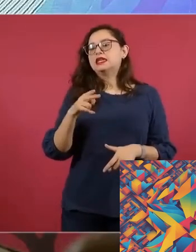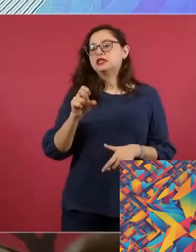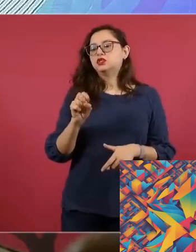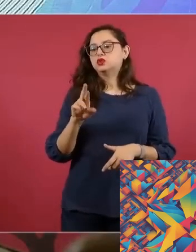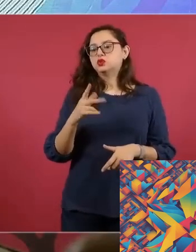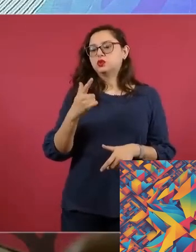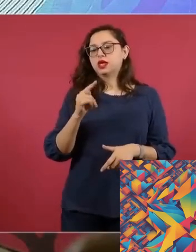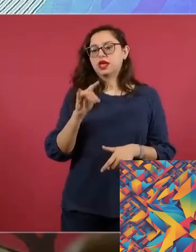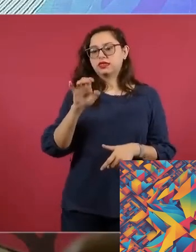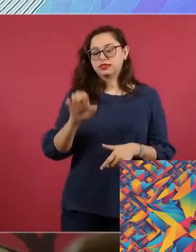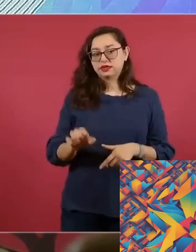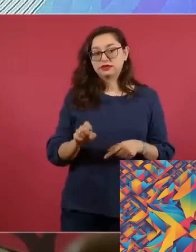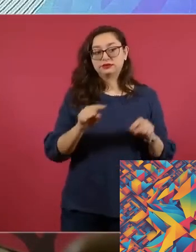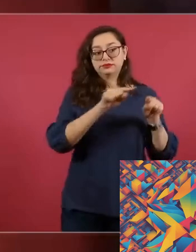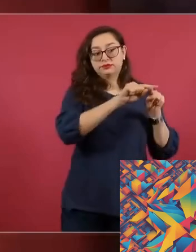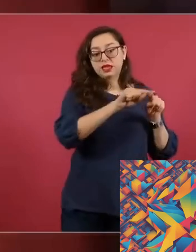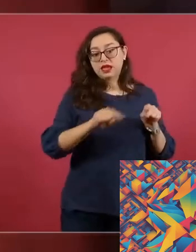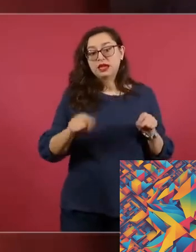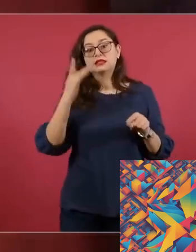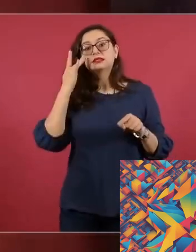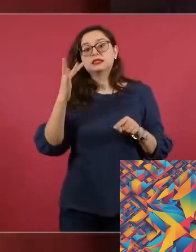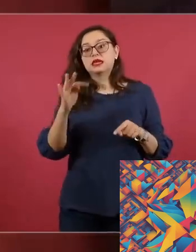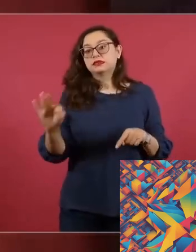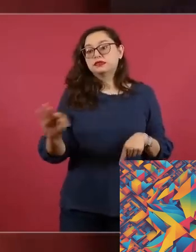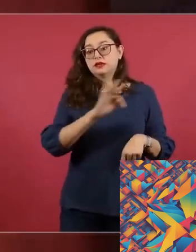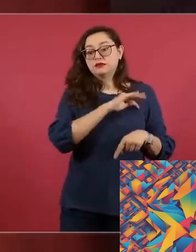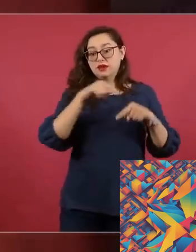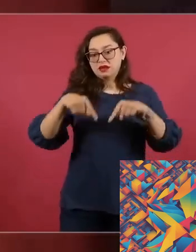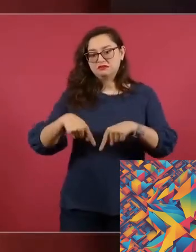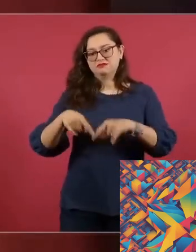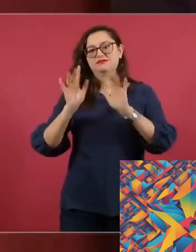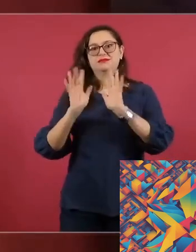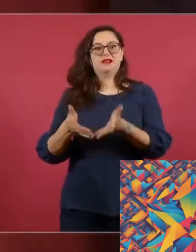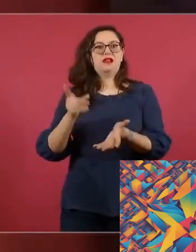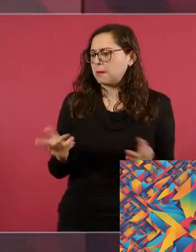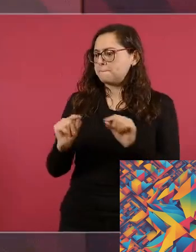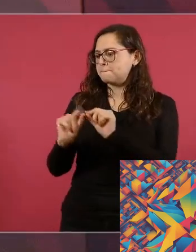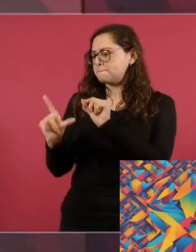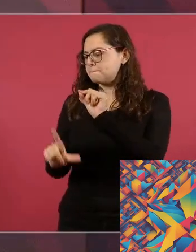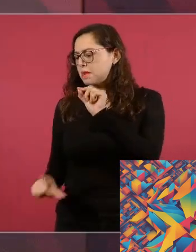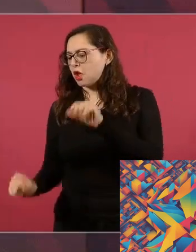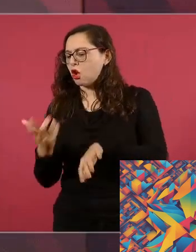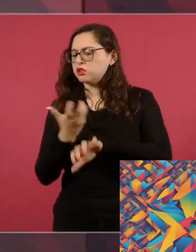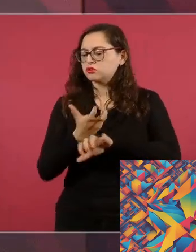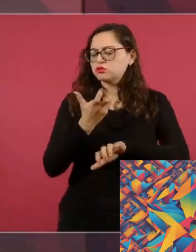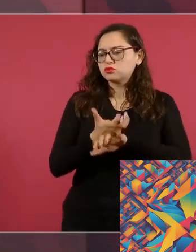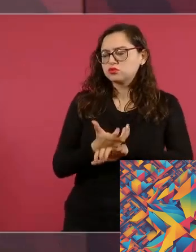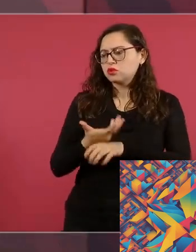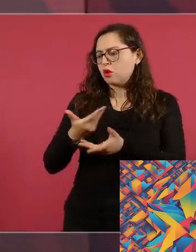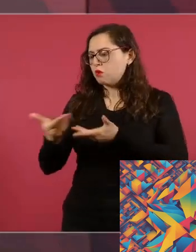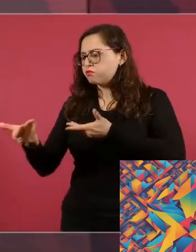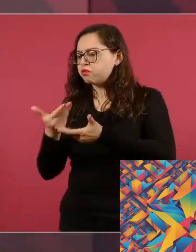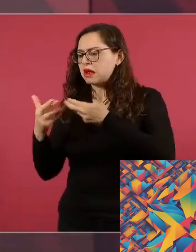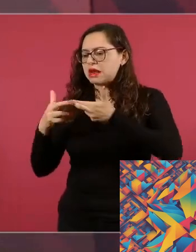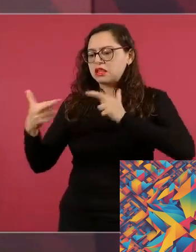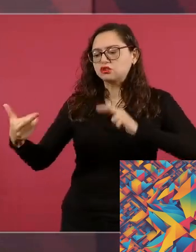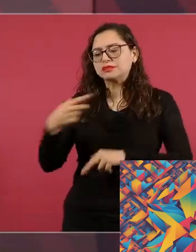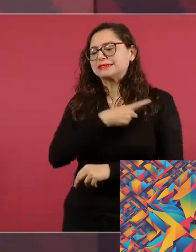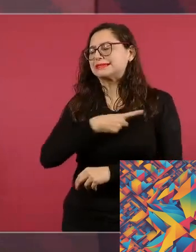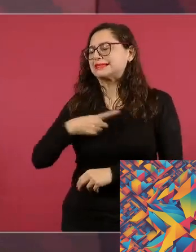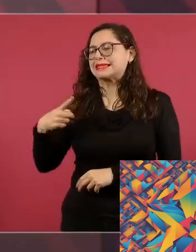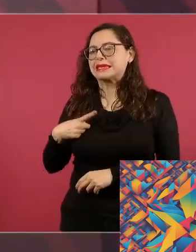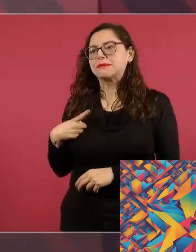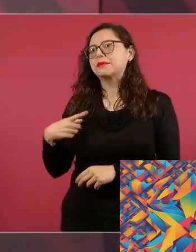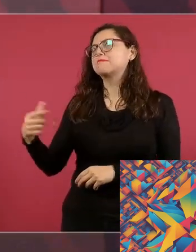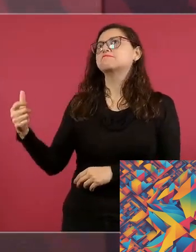democrática del país. En conclusión, aunque la reforma al PJF presenta desafíos, también abre una puerta a la